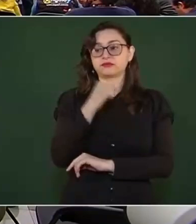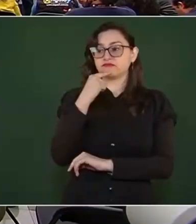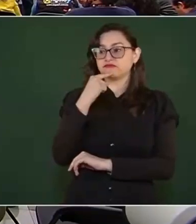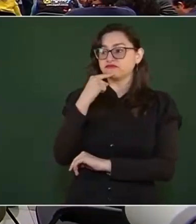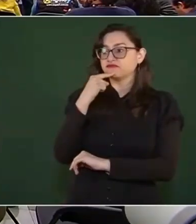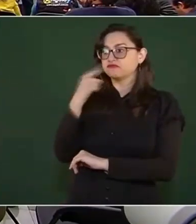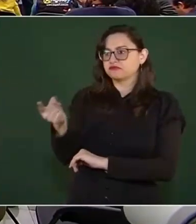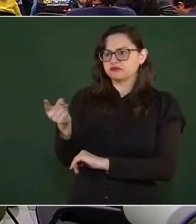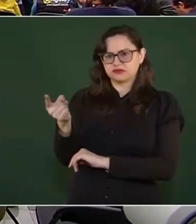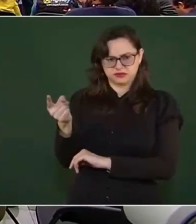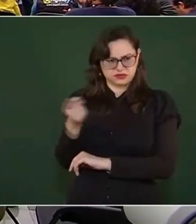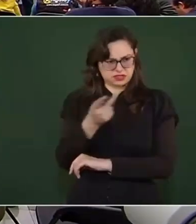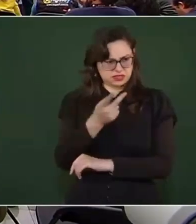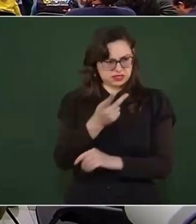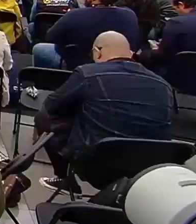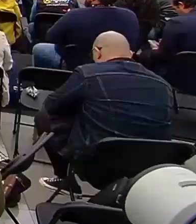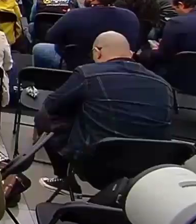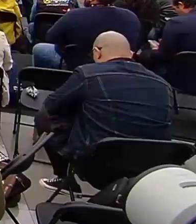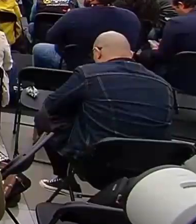es la de Televisa, ¿verdad?